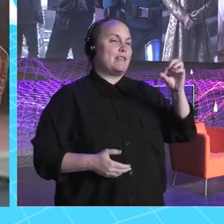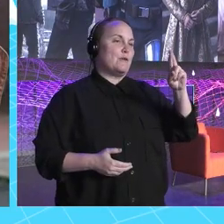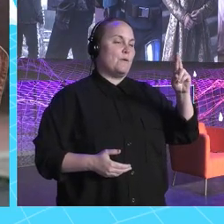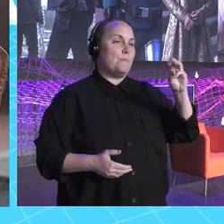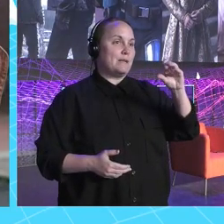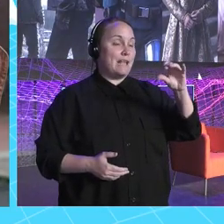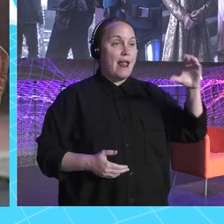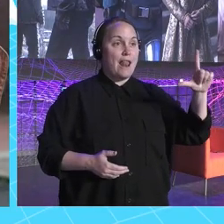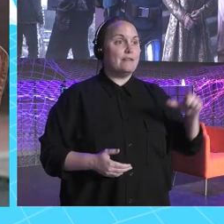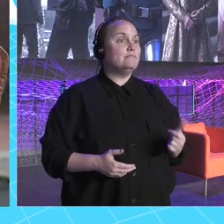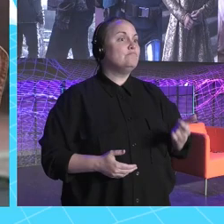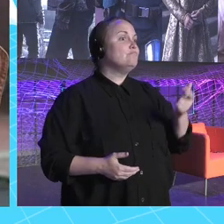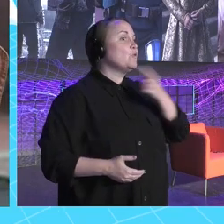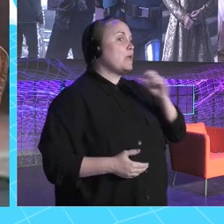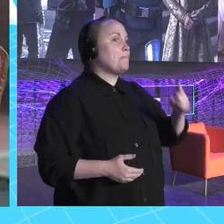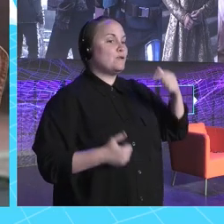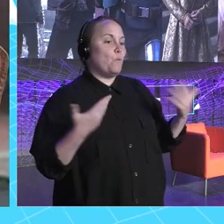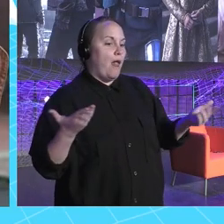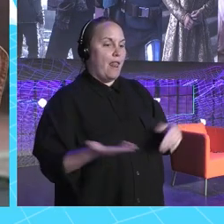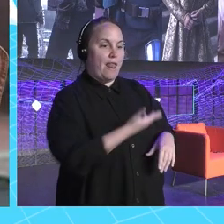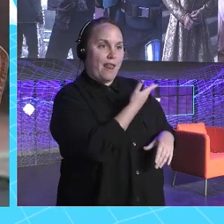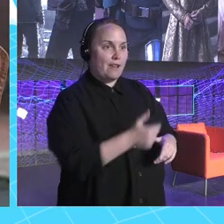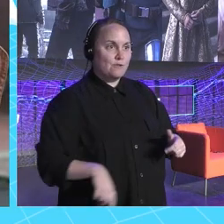Oye, ¿con qué Pedro Pascal los quedáis? Yo necesito saber esto.